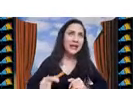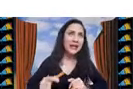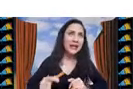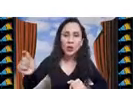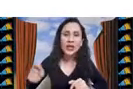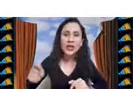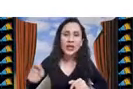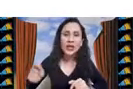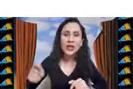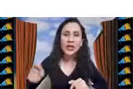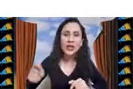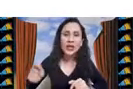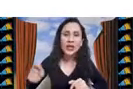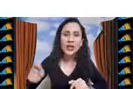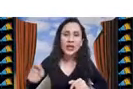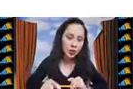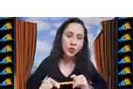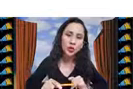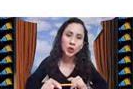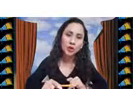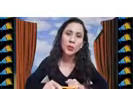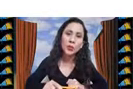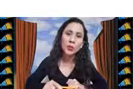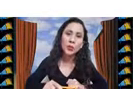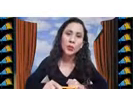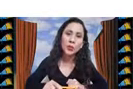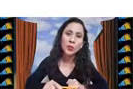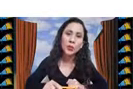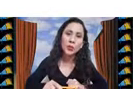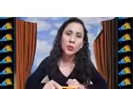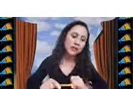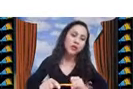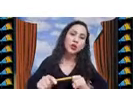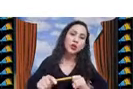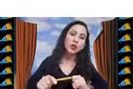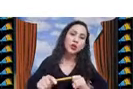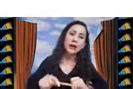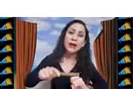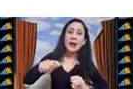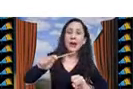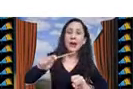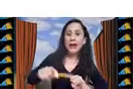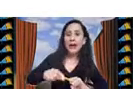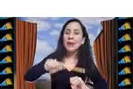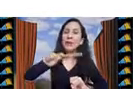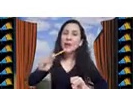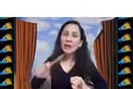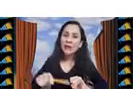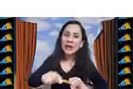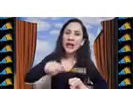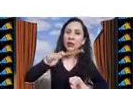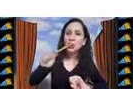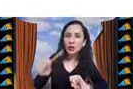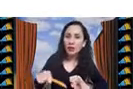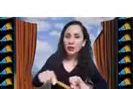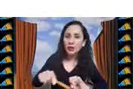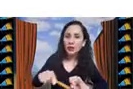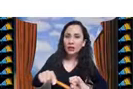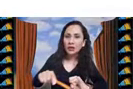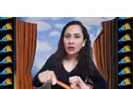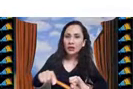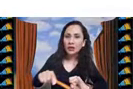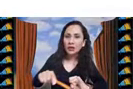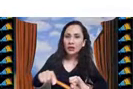por trayectoria, es decir, que generan una solución del problema, y luego esta solución la van modificando